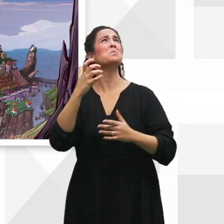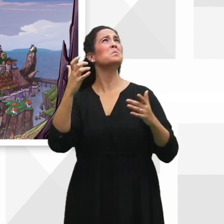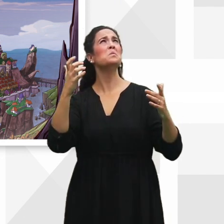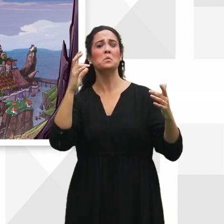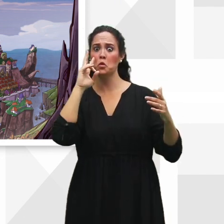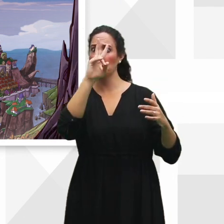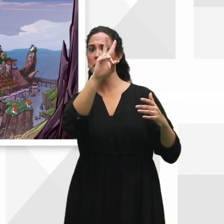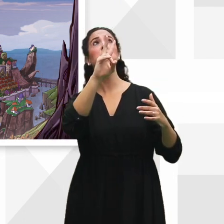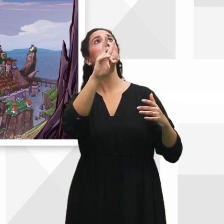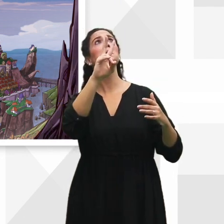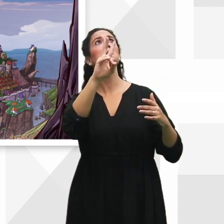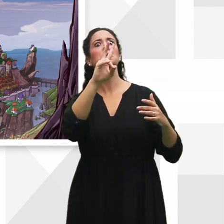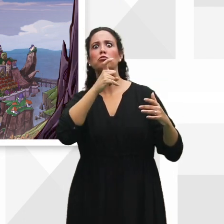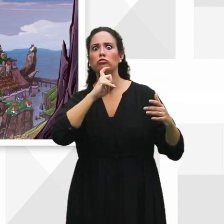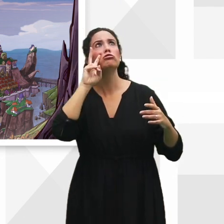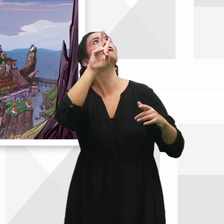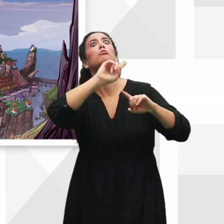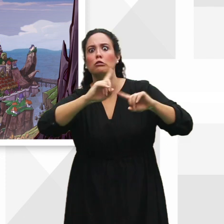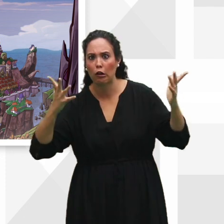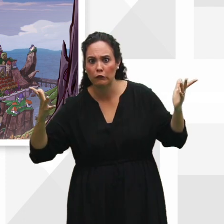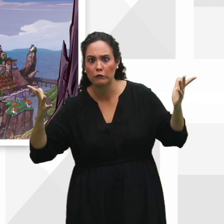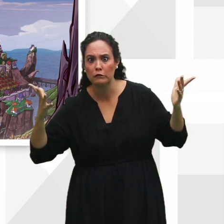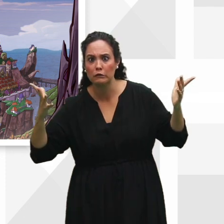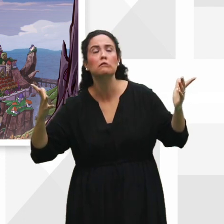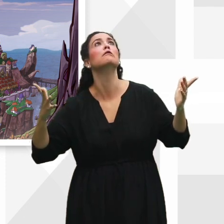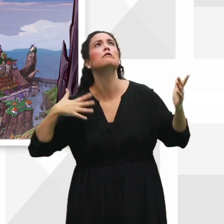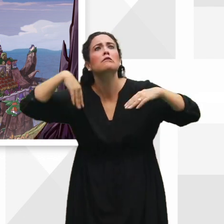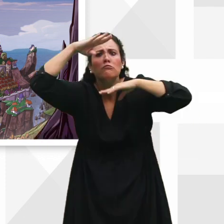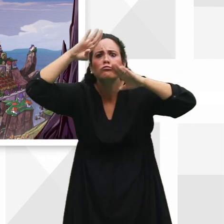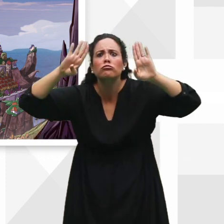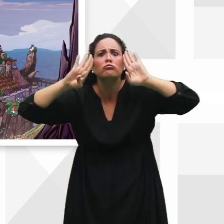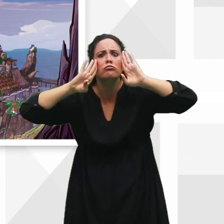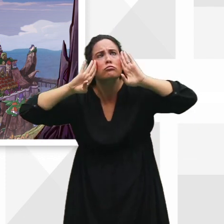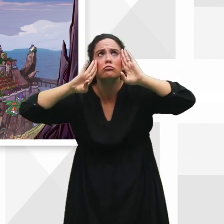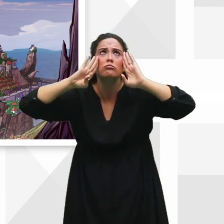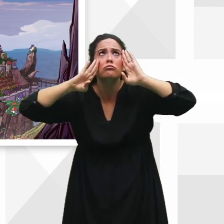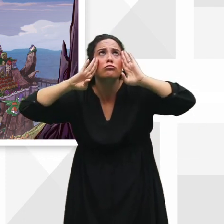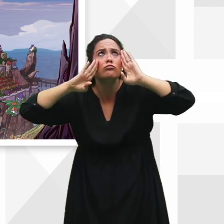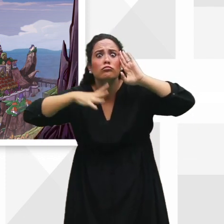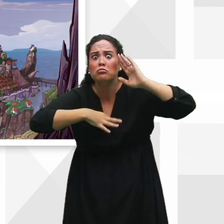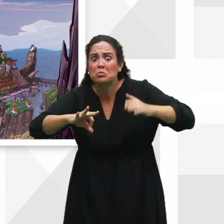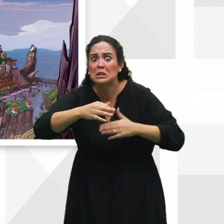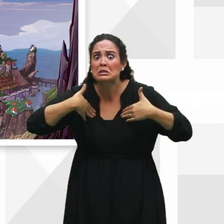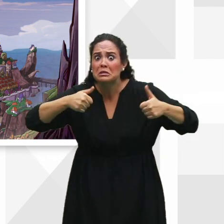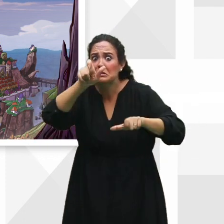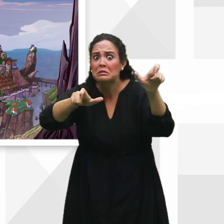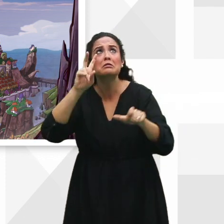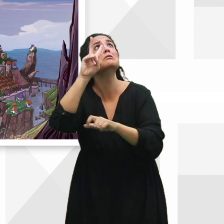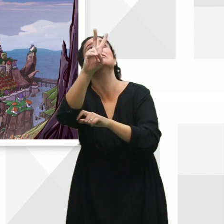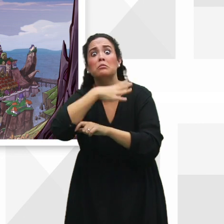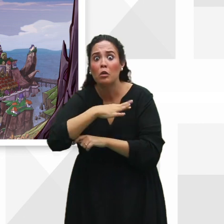veis? ¿Cómo que no lo veis? Poned atención, que esto le puede suceder a cualquiera.